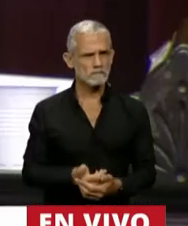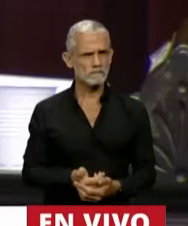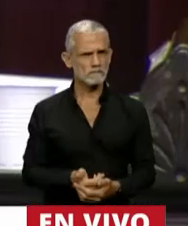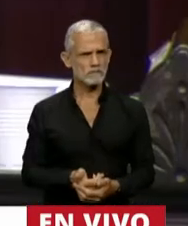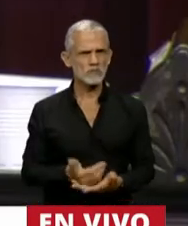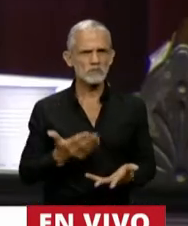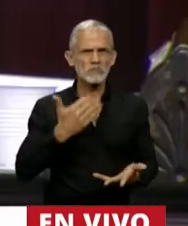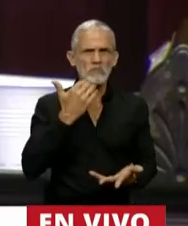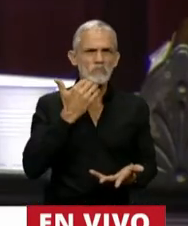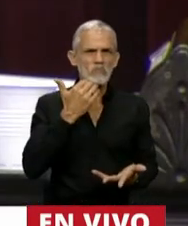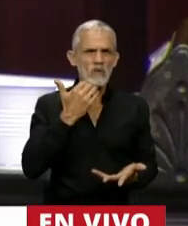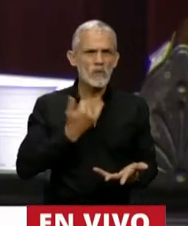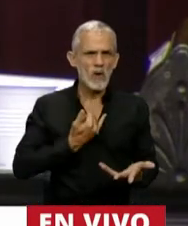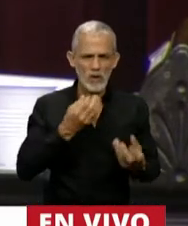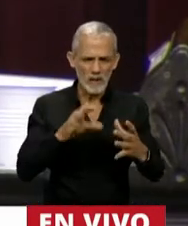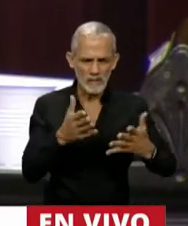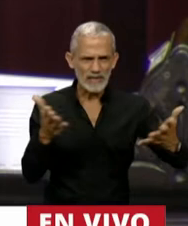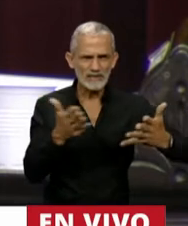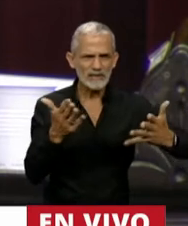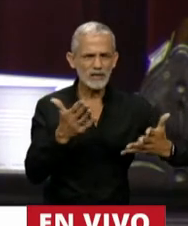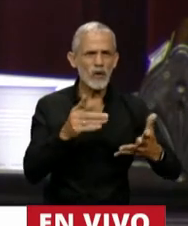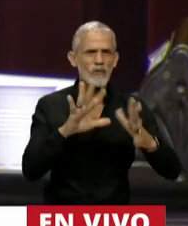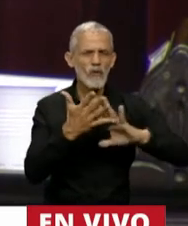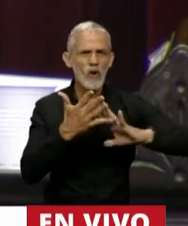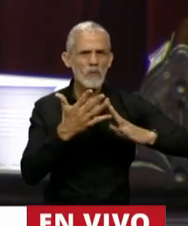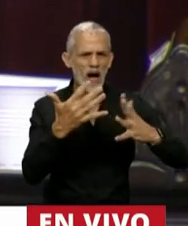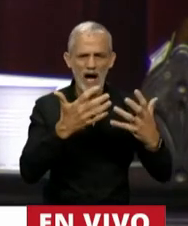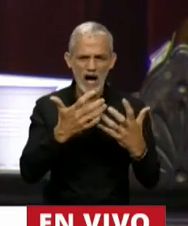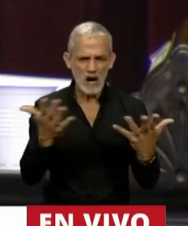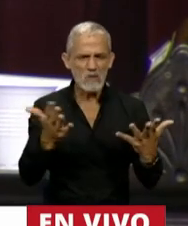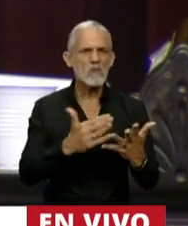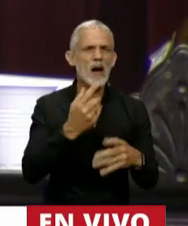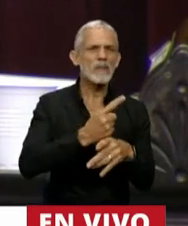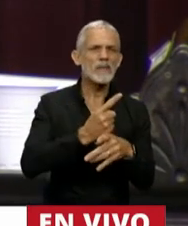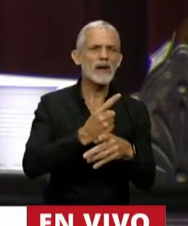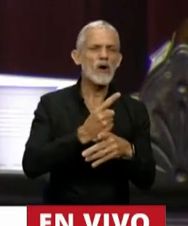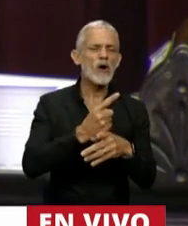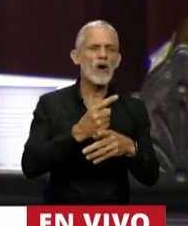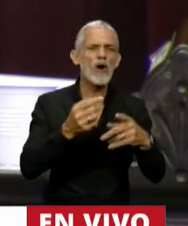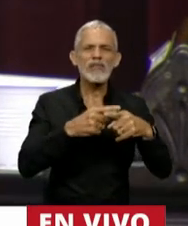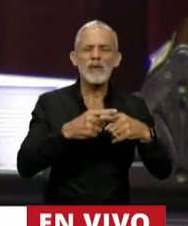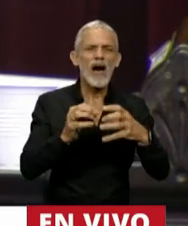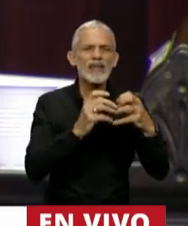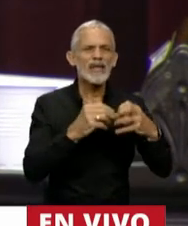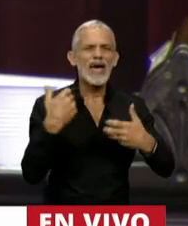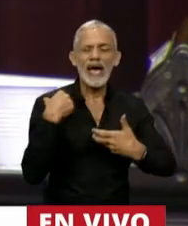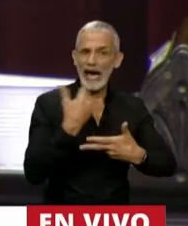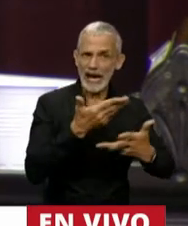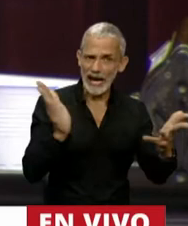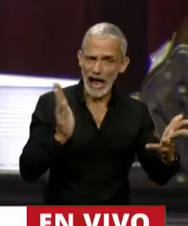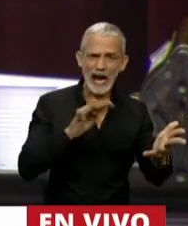Mire, no se sabe ni por dónde empezar con esto, primero con la metodología. Dijimos que primero era el debate en general y después hacían